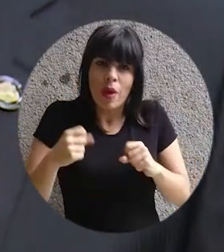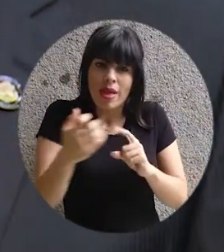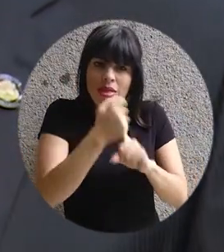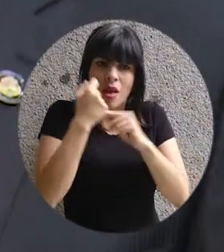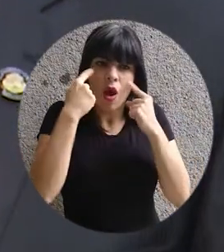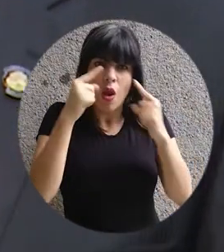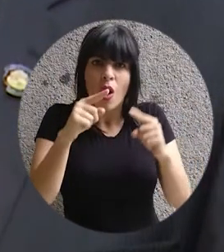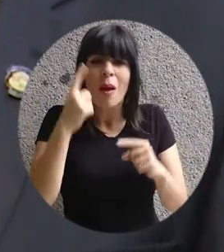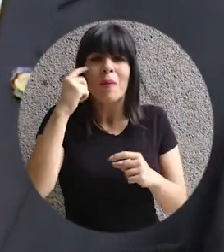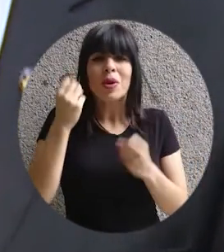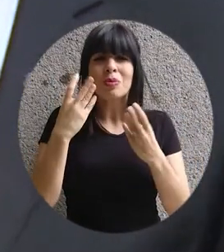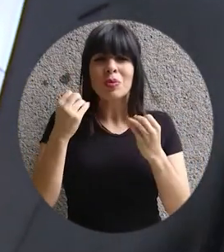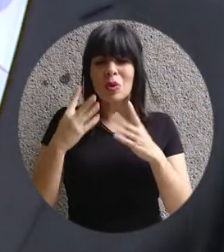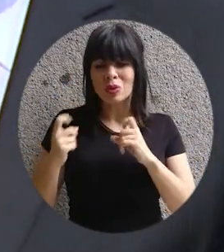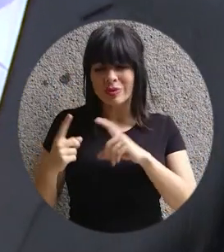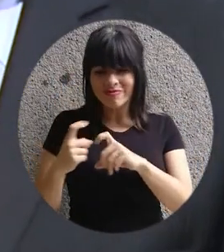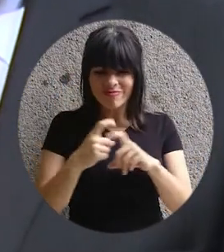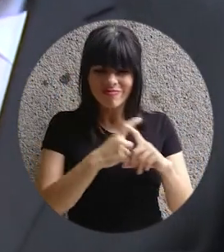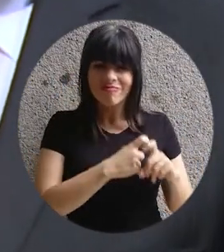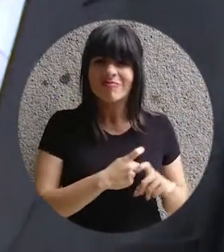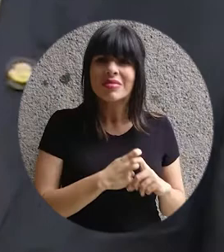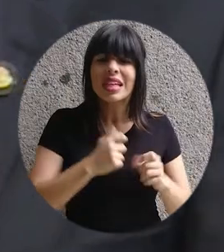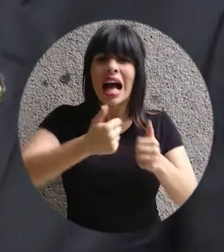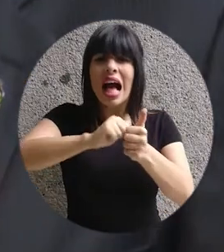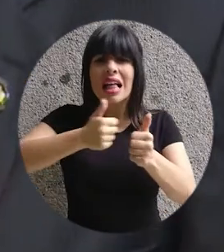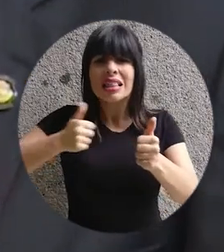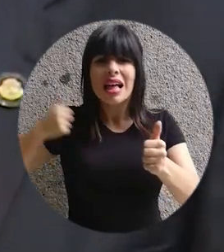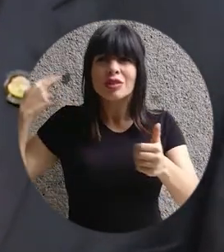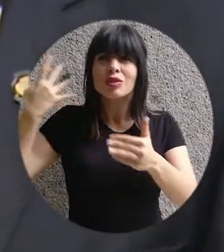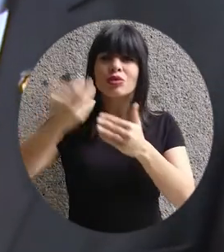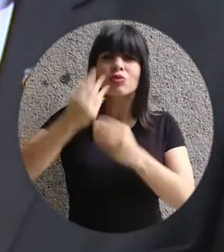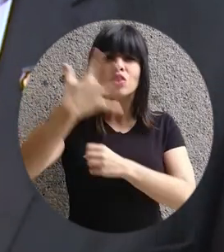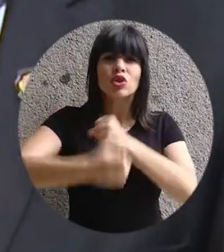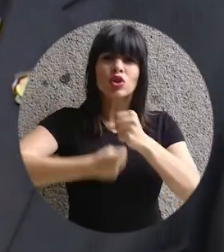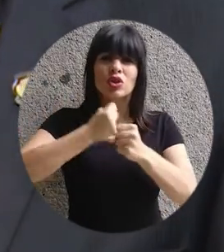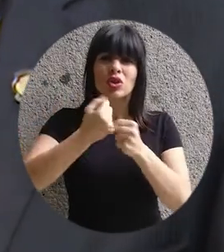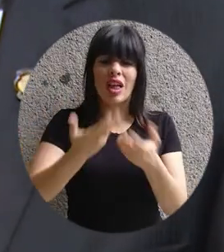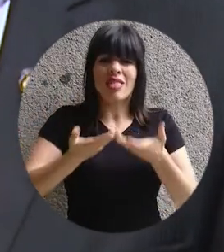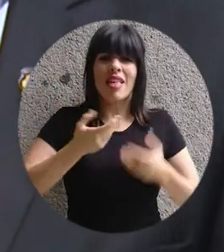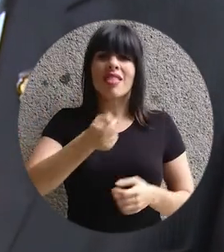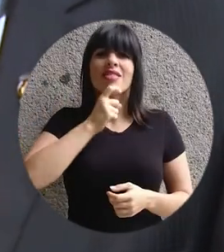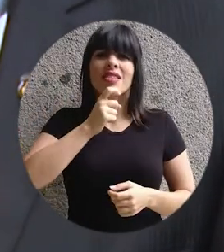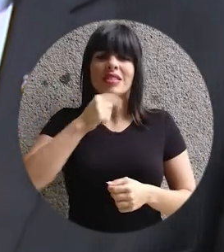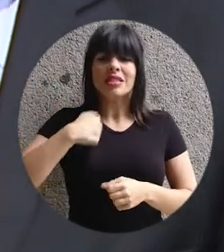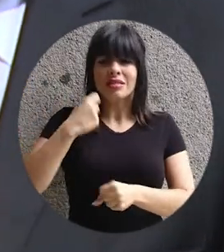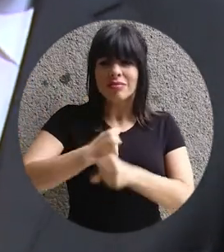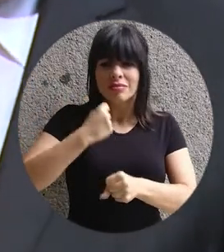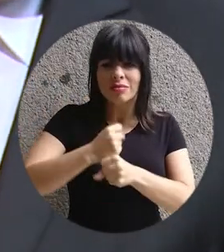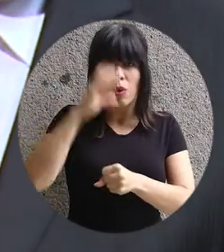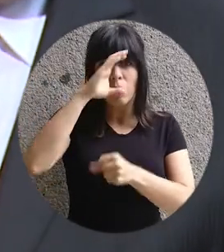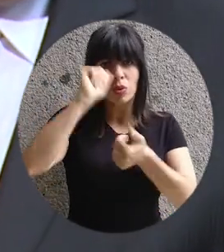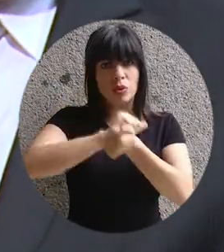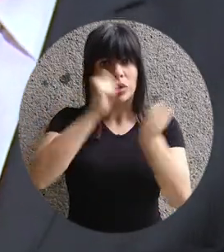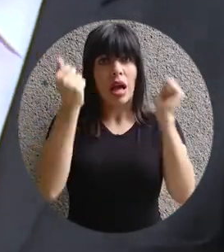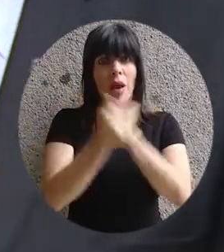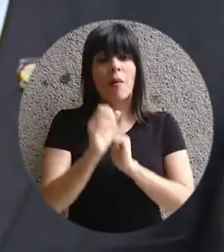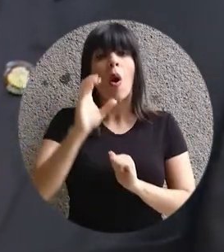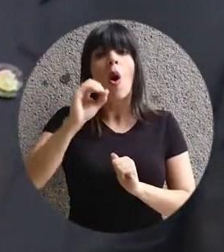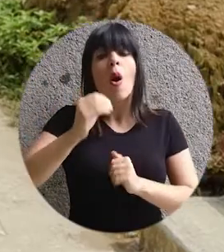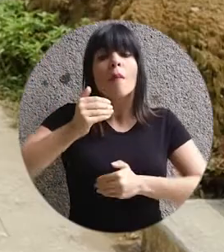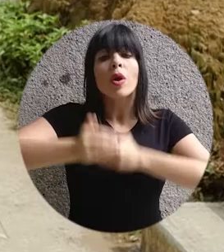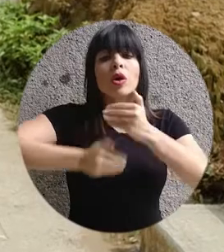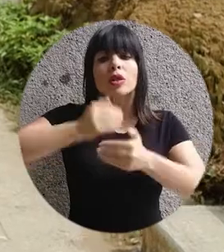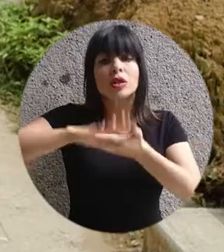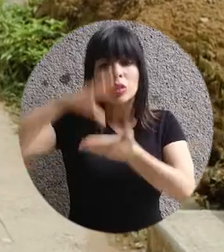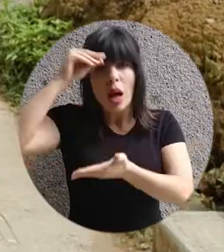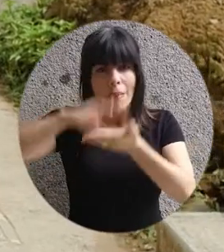debido a la complejidad de muchos de ellos, a los atrasos de décadas que hacían difícil la labor transformadora o a nuestra curva